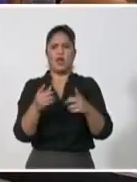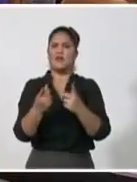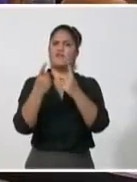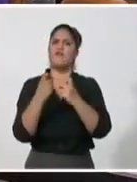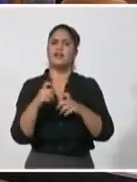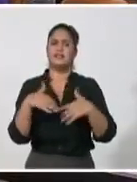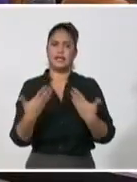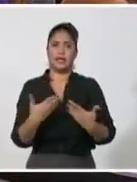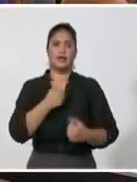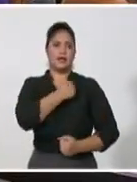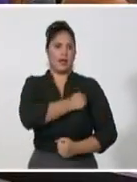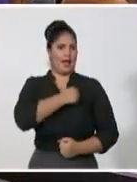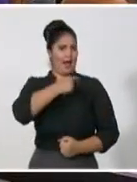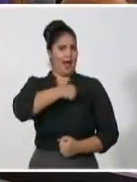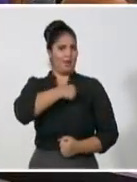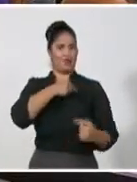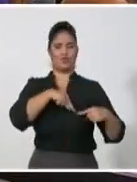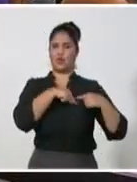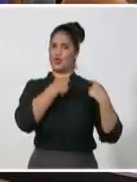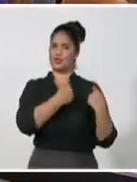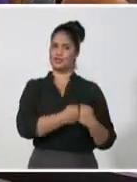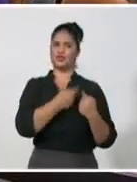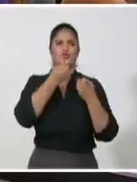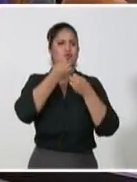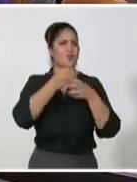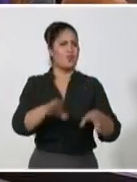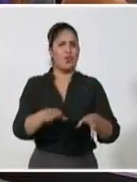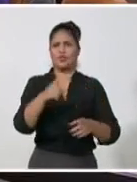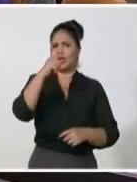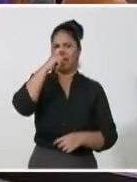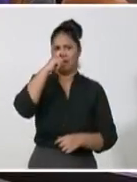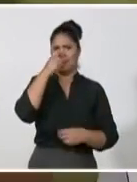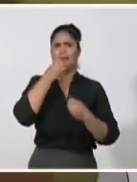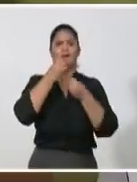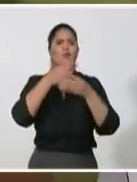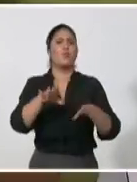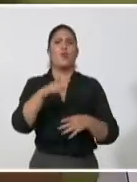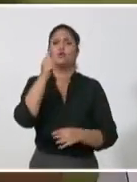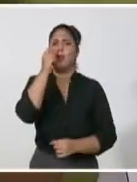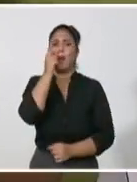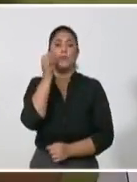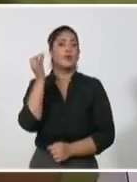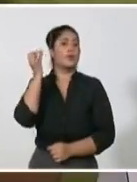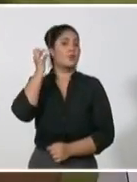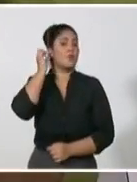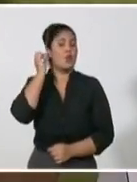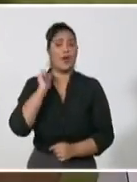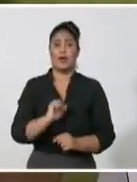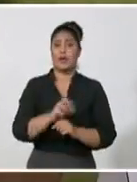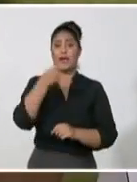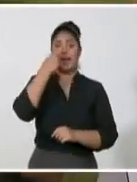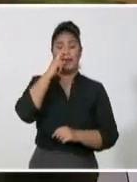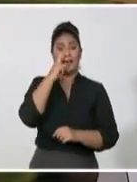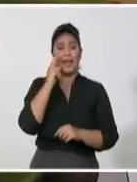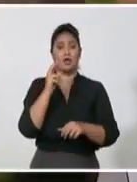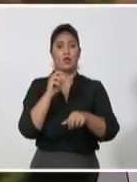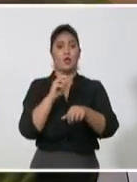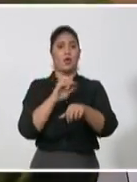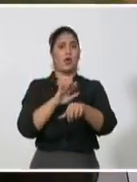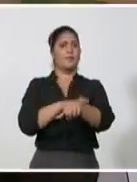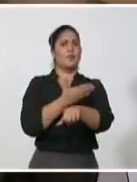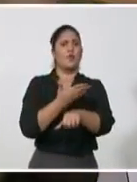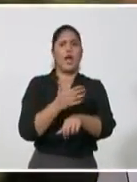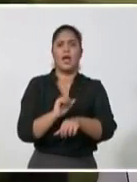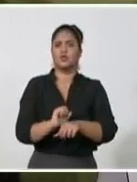cambie. Y entonces, en esta obra de formación de los cuadros, el jefe tiene que tener amor por la formación del que